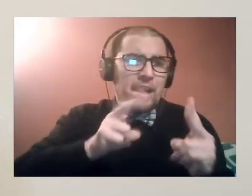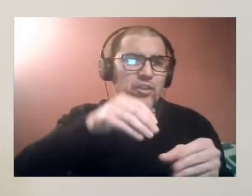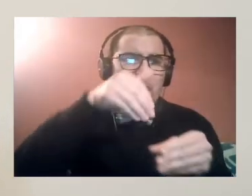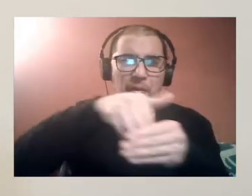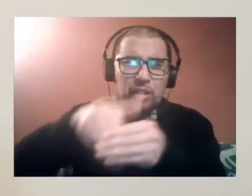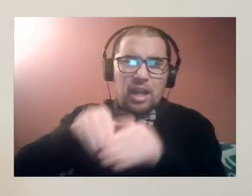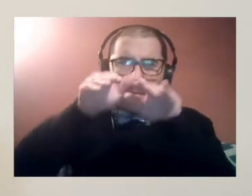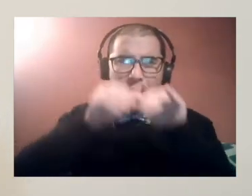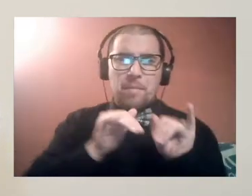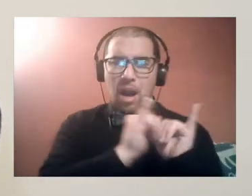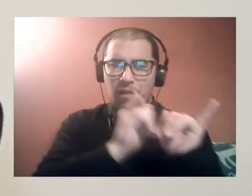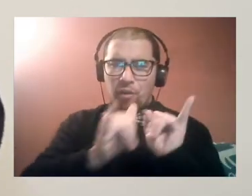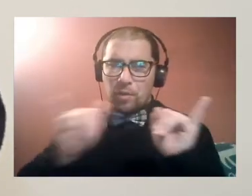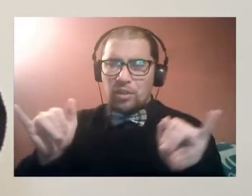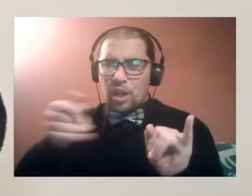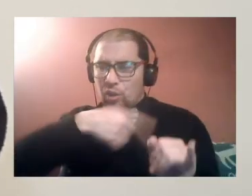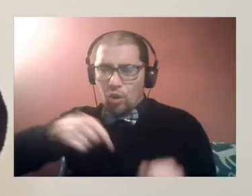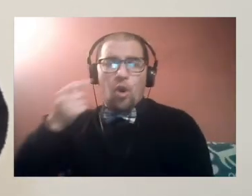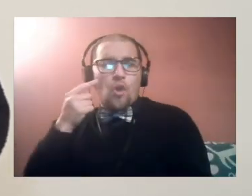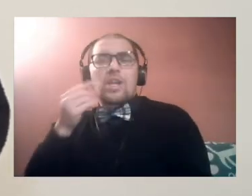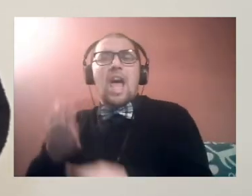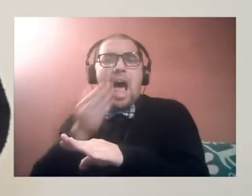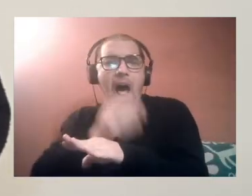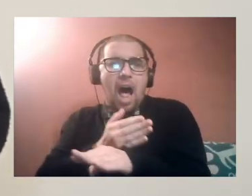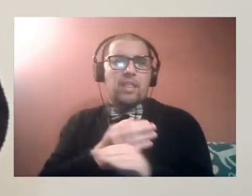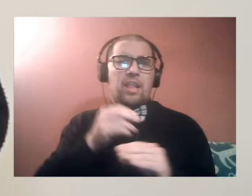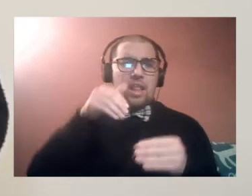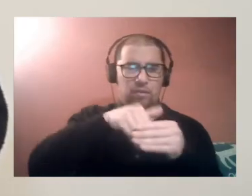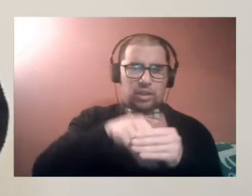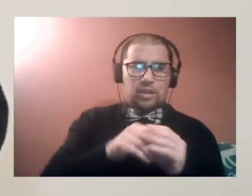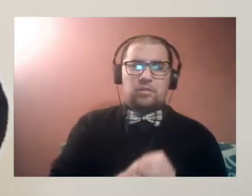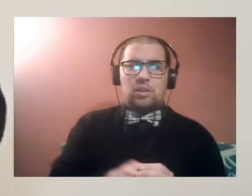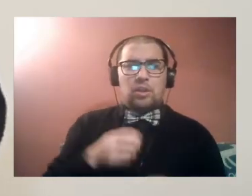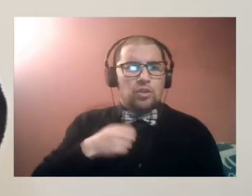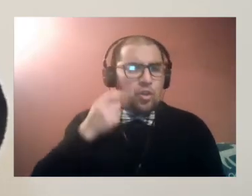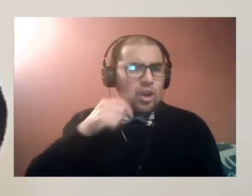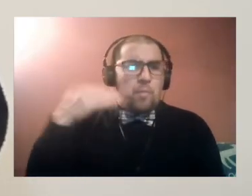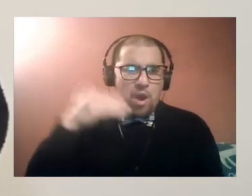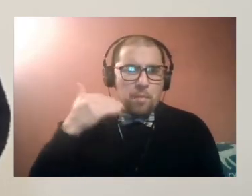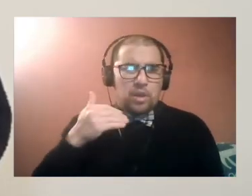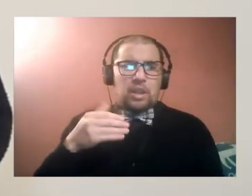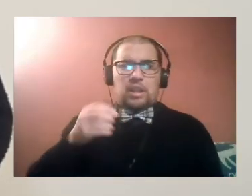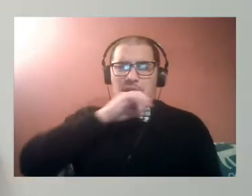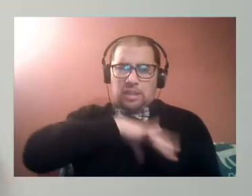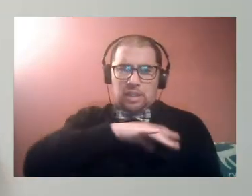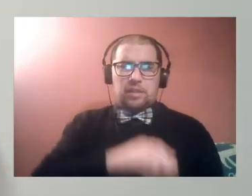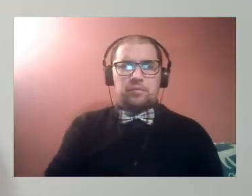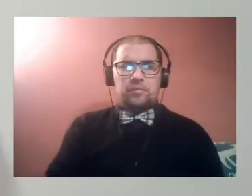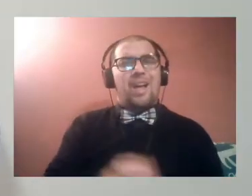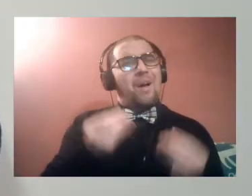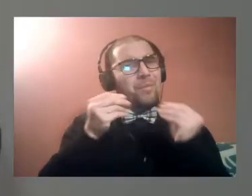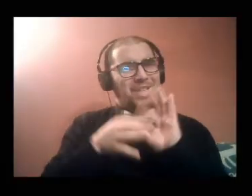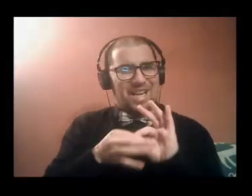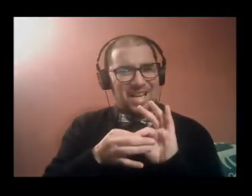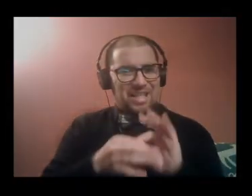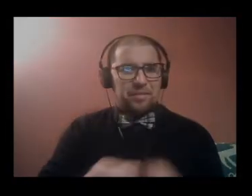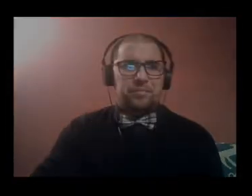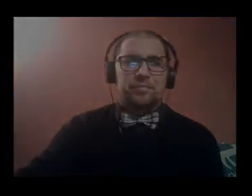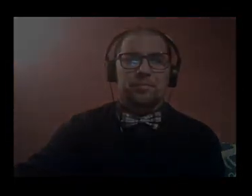y lleguemos todos preparados a la hora de votar, que creo que es muy importante para Chile. Muchas gracias.